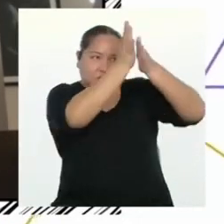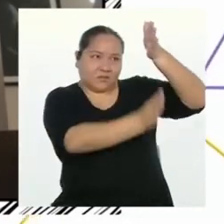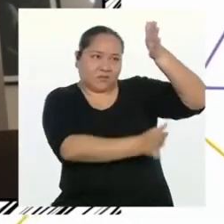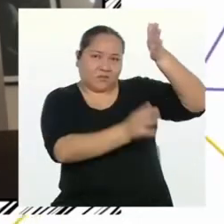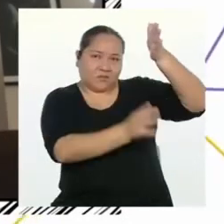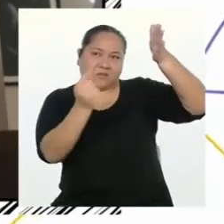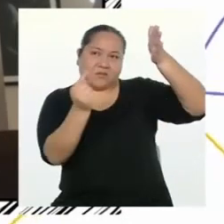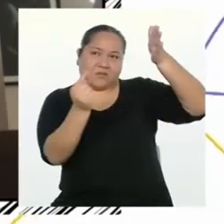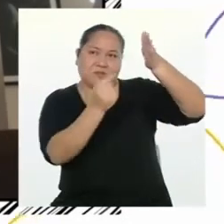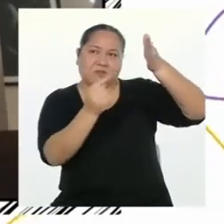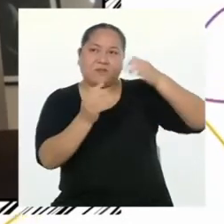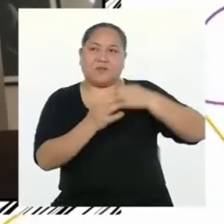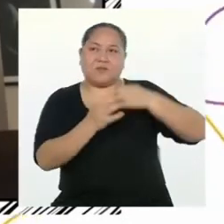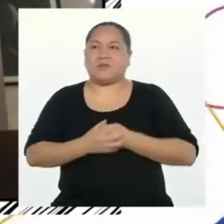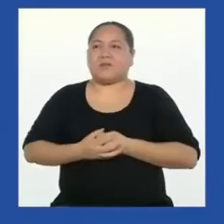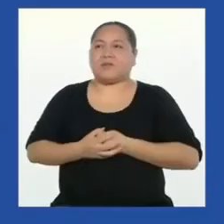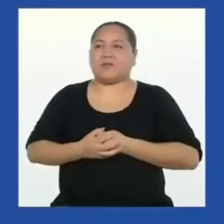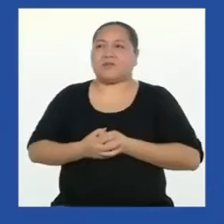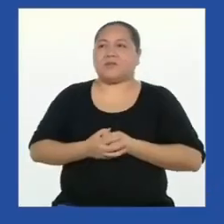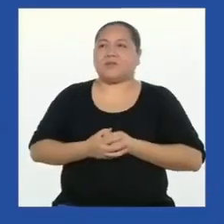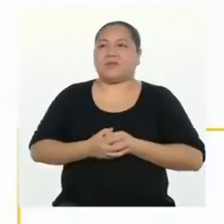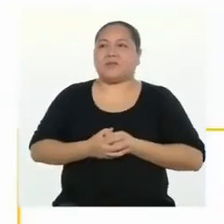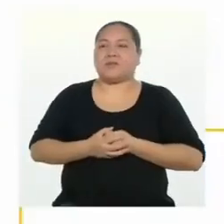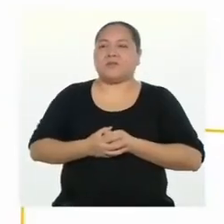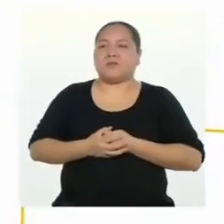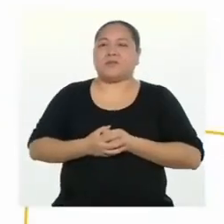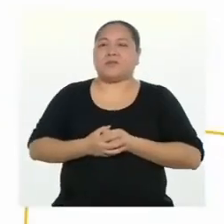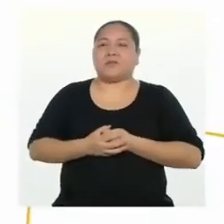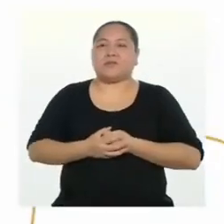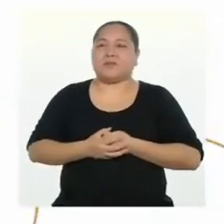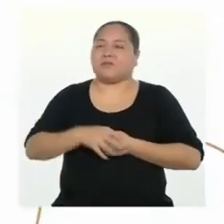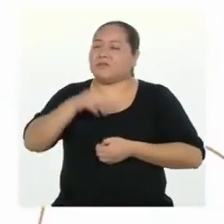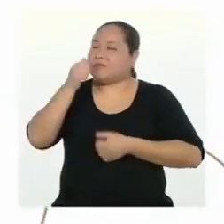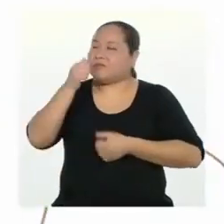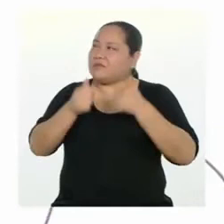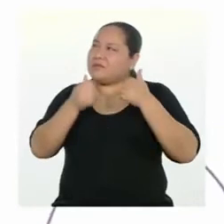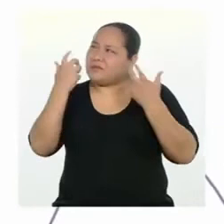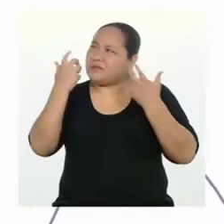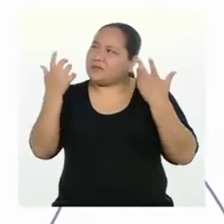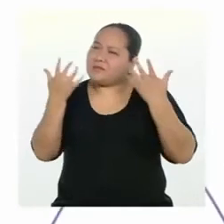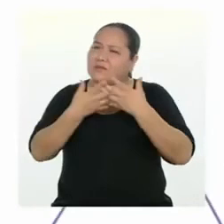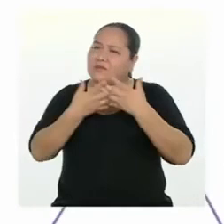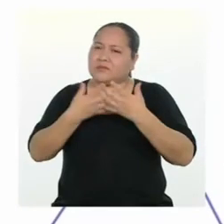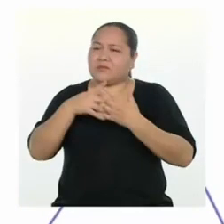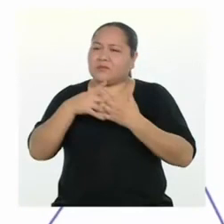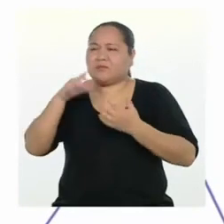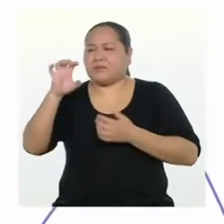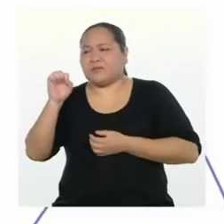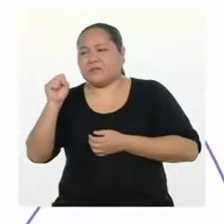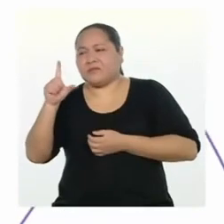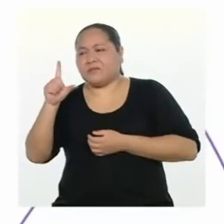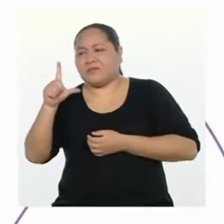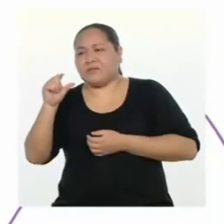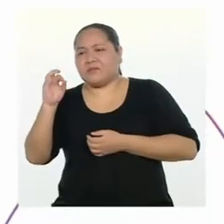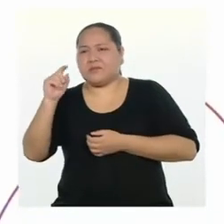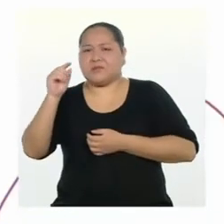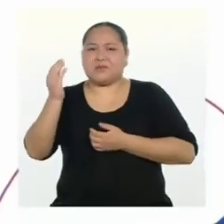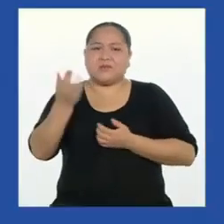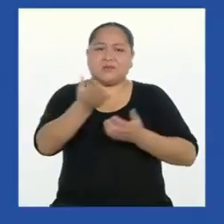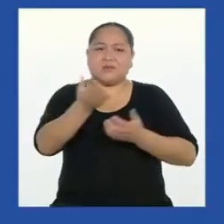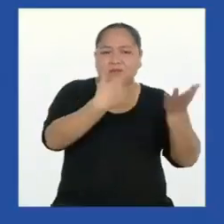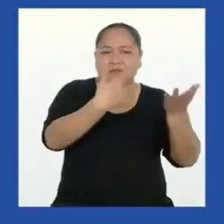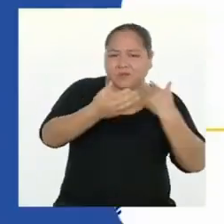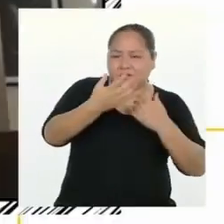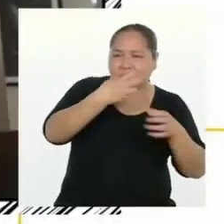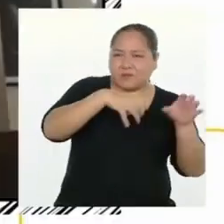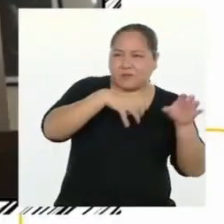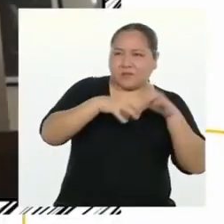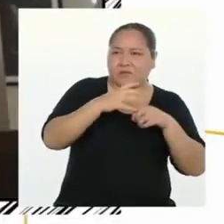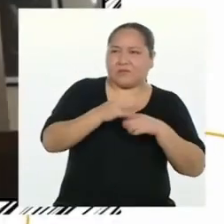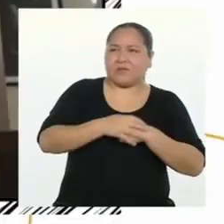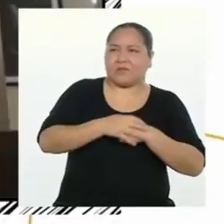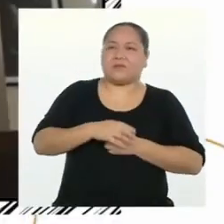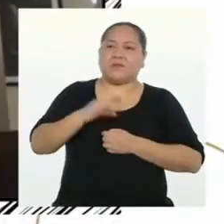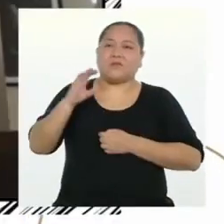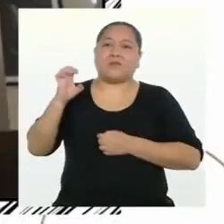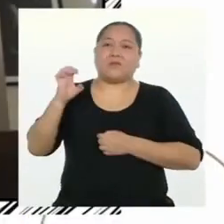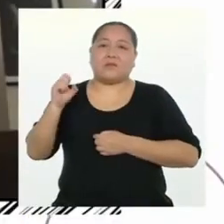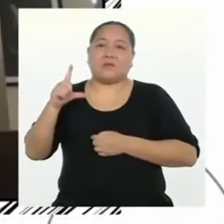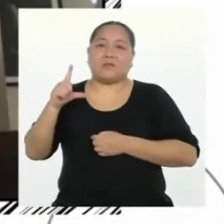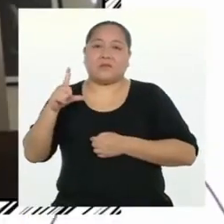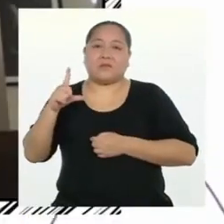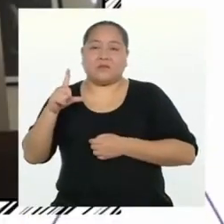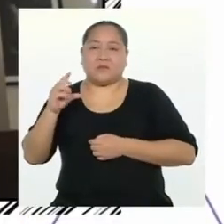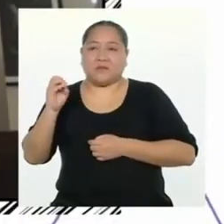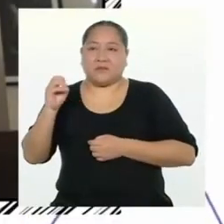gráfica. En este caso, en el afiche. ¿Cuál es la relación entre el eslogan y el llamado a la acción? El